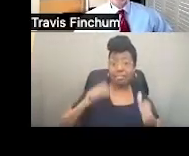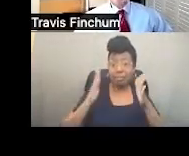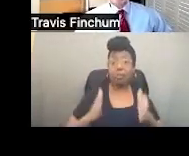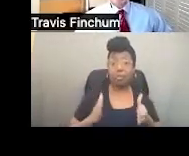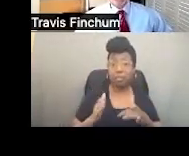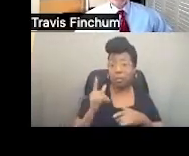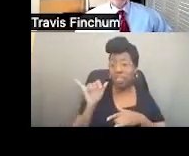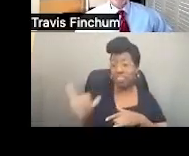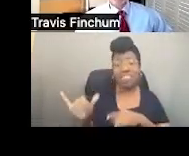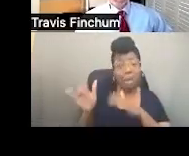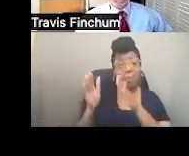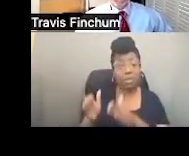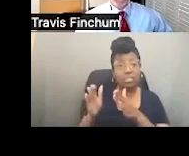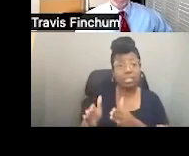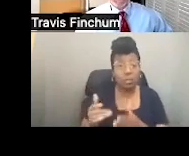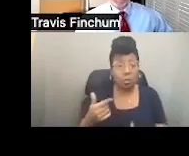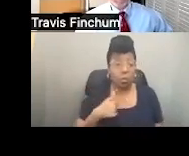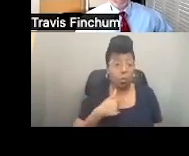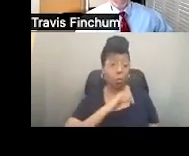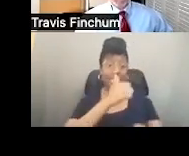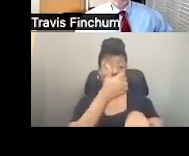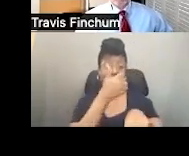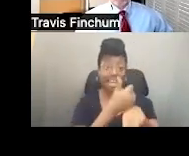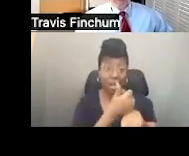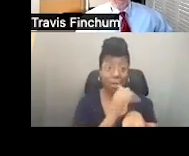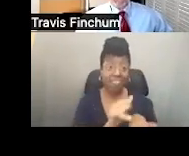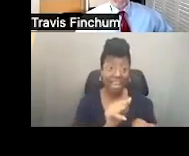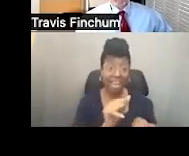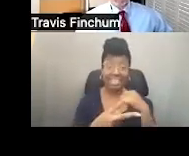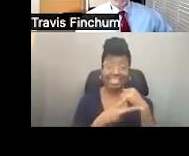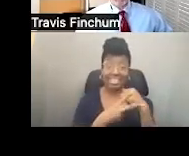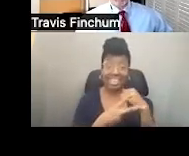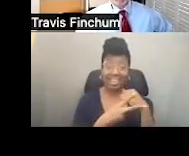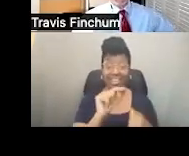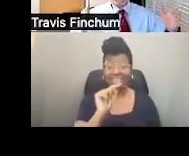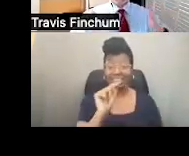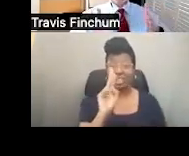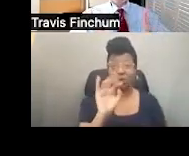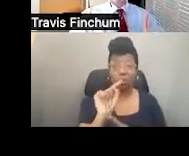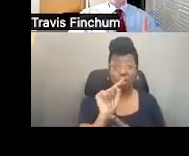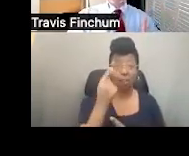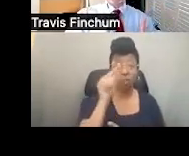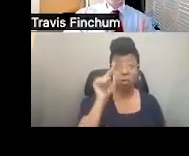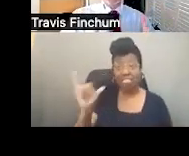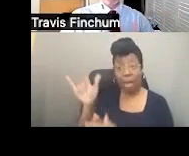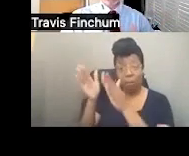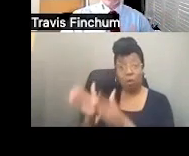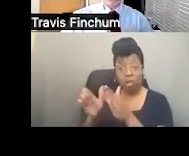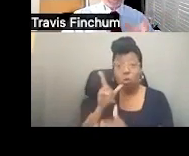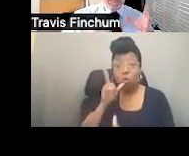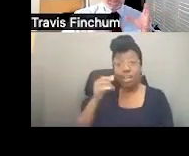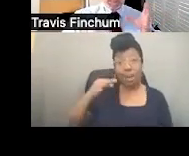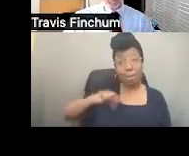es de quien se trata. Establecimos este fideicomiso para el beneficio de alguien y esa es la persona que es el enfoque